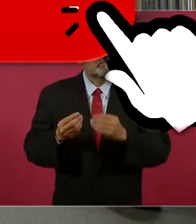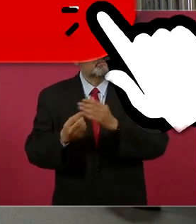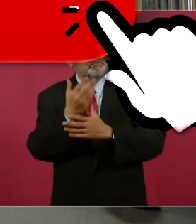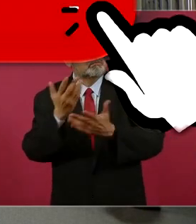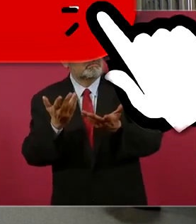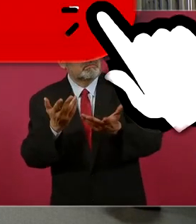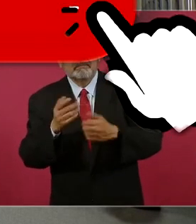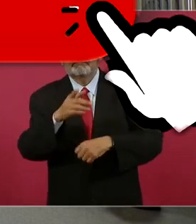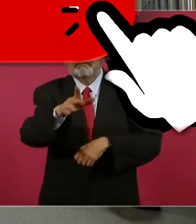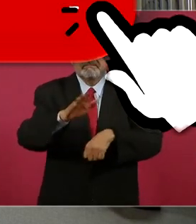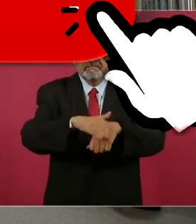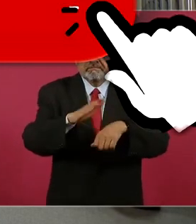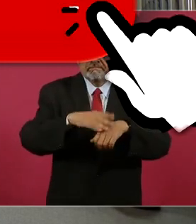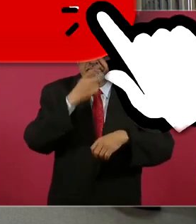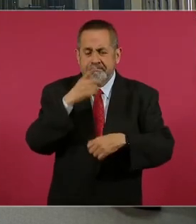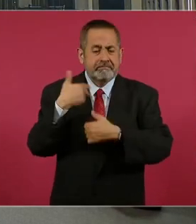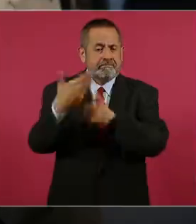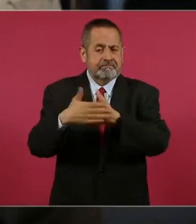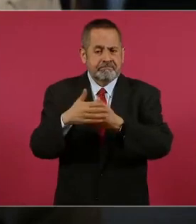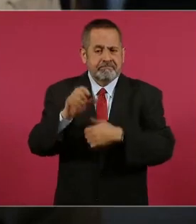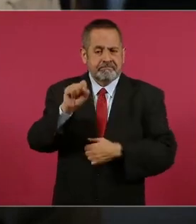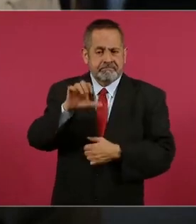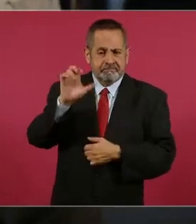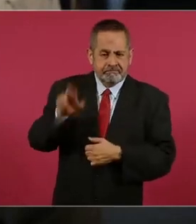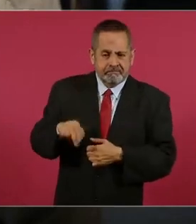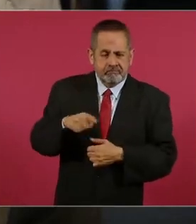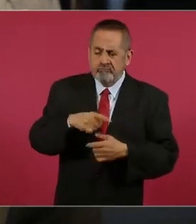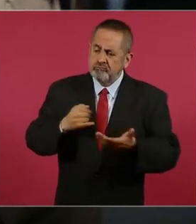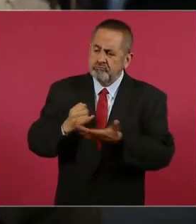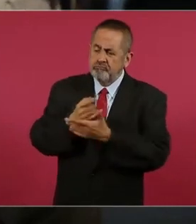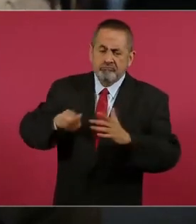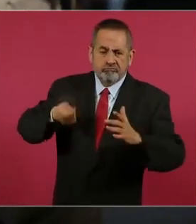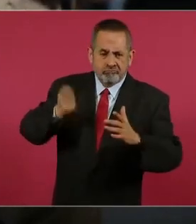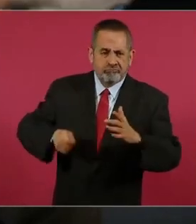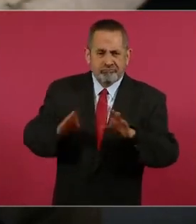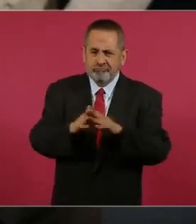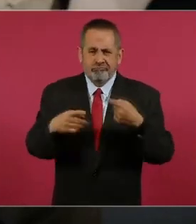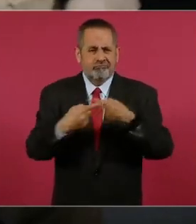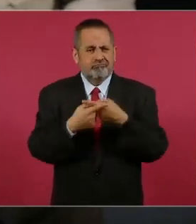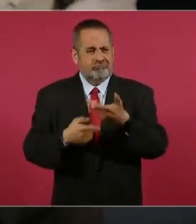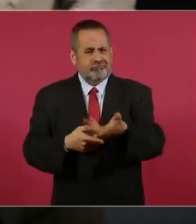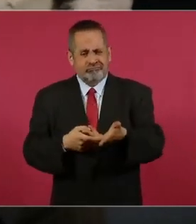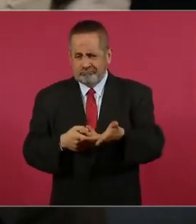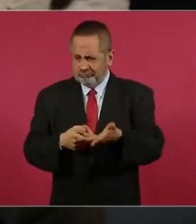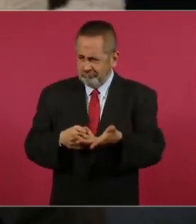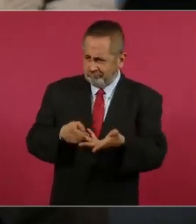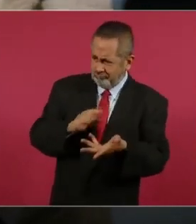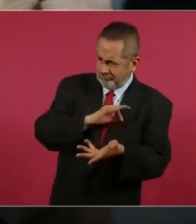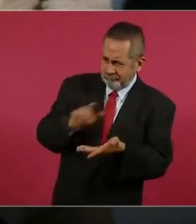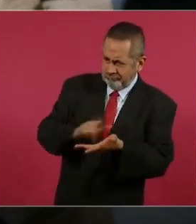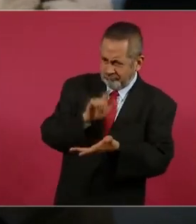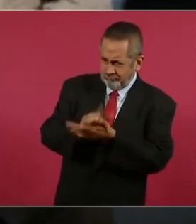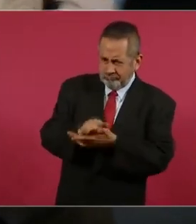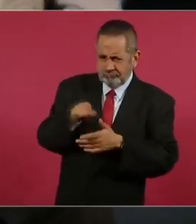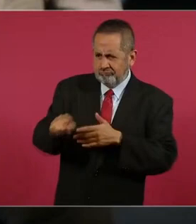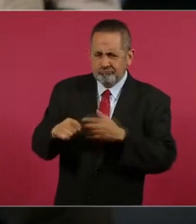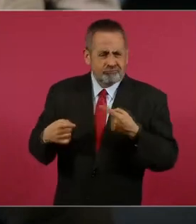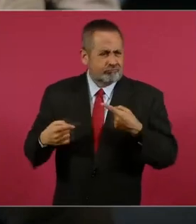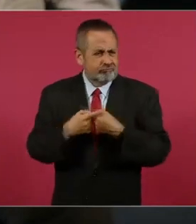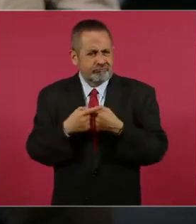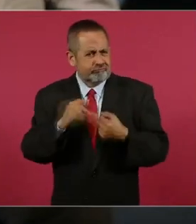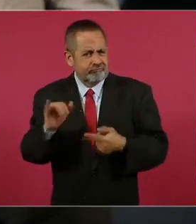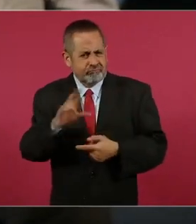próximas semanas la Suprema Corte definirá sobre el tema de esta controversia de que sí es legal y constitucional o inconstitucional.